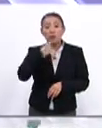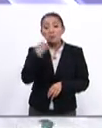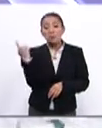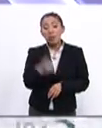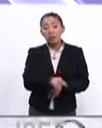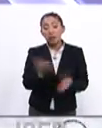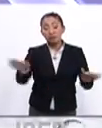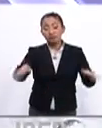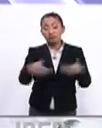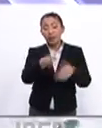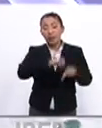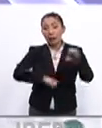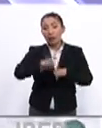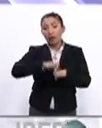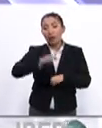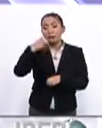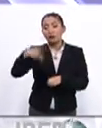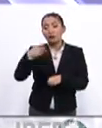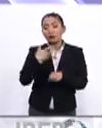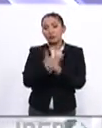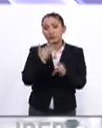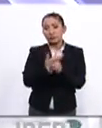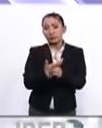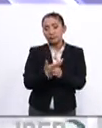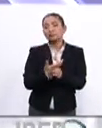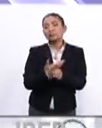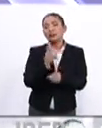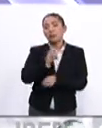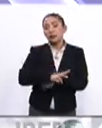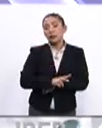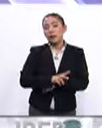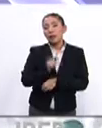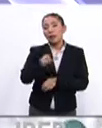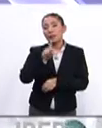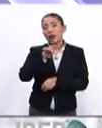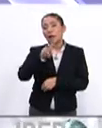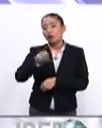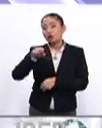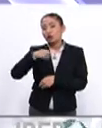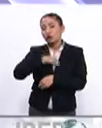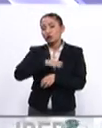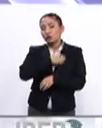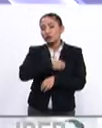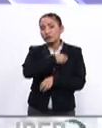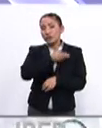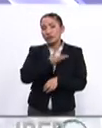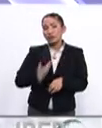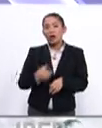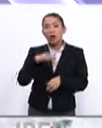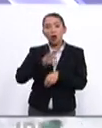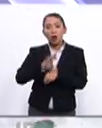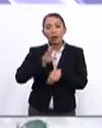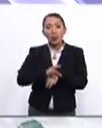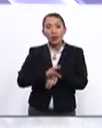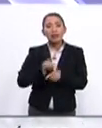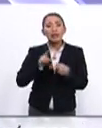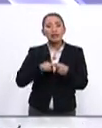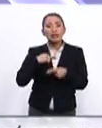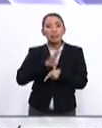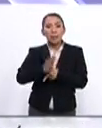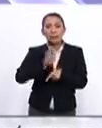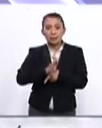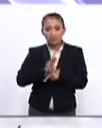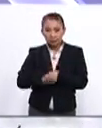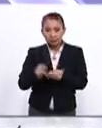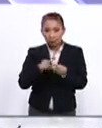ordenó cerrar la embajada y consulados de su país en los Estados Unidos y desde Davos, Suiza, los presidentes de Colombia, Iván Duque y de